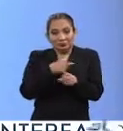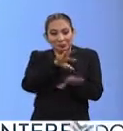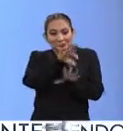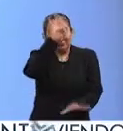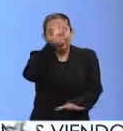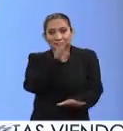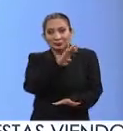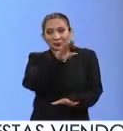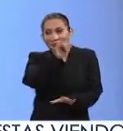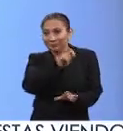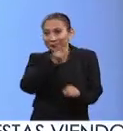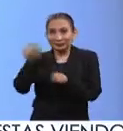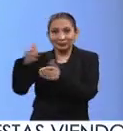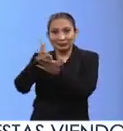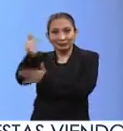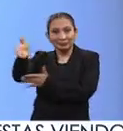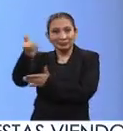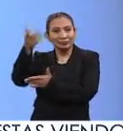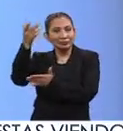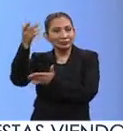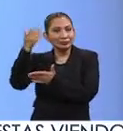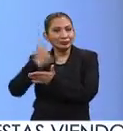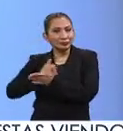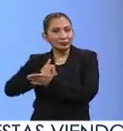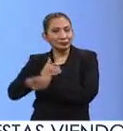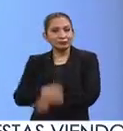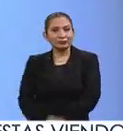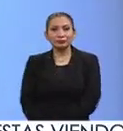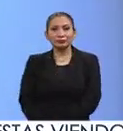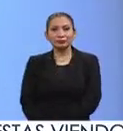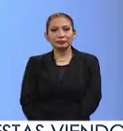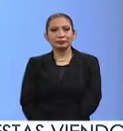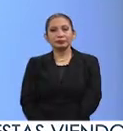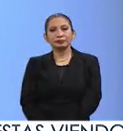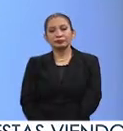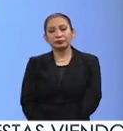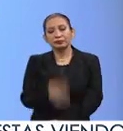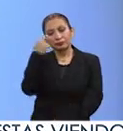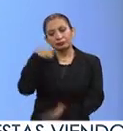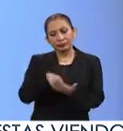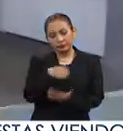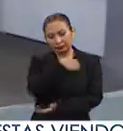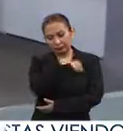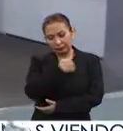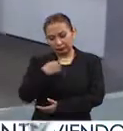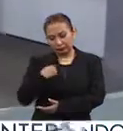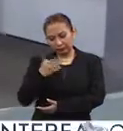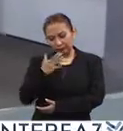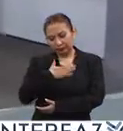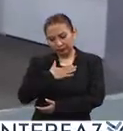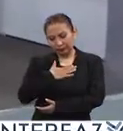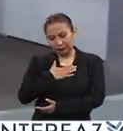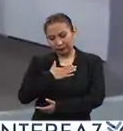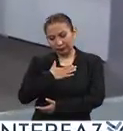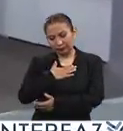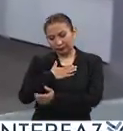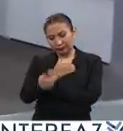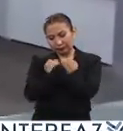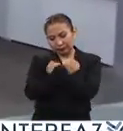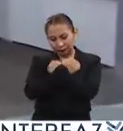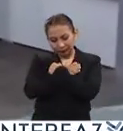seleccionada para irte a estudiar este curso de inglés ahí en Canadá. Yo creo que el compromiso, el compromiso educativo